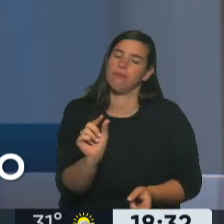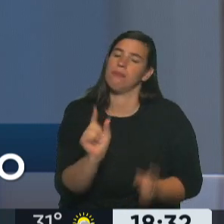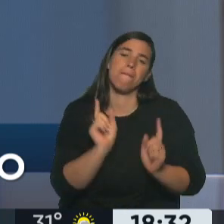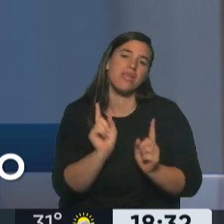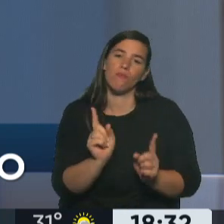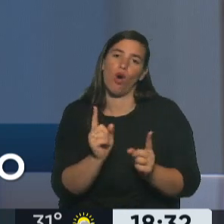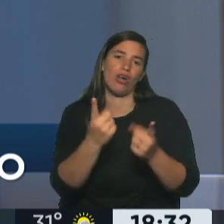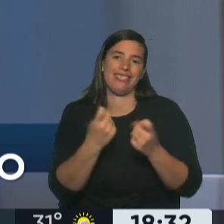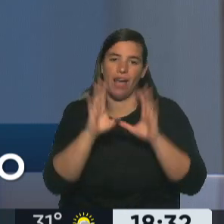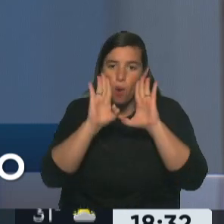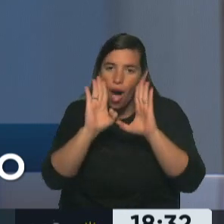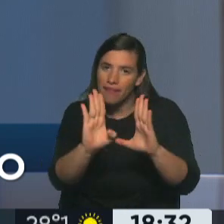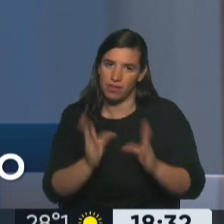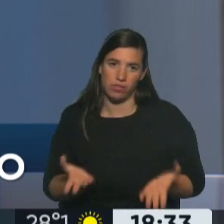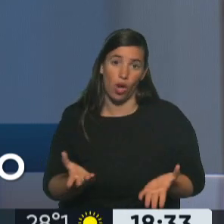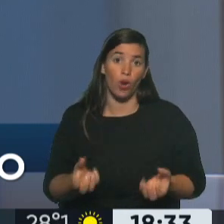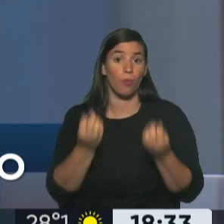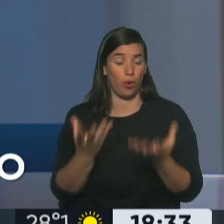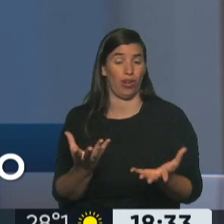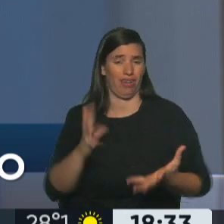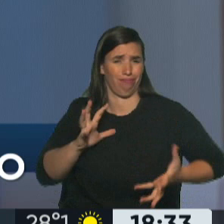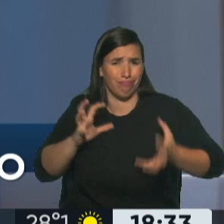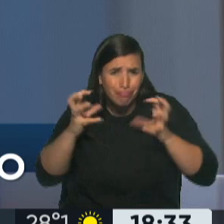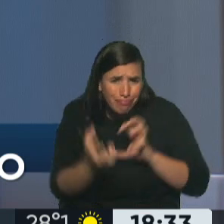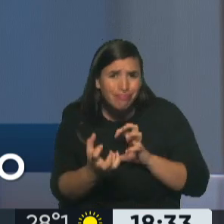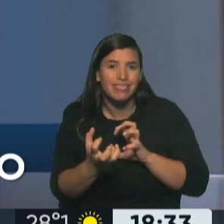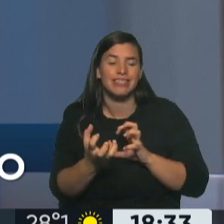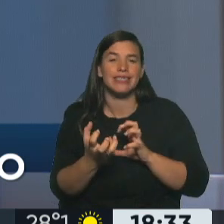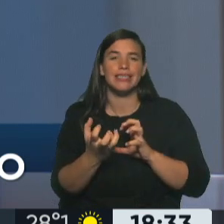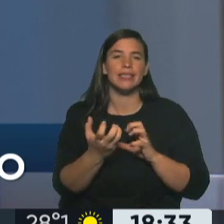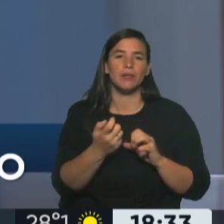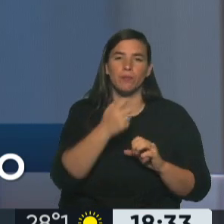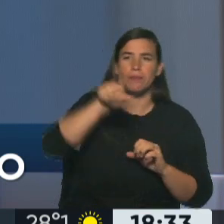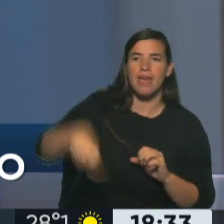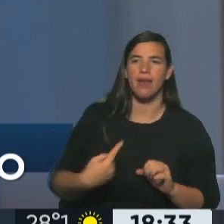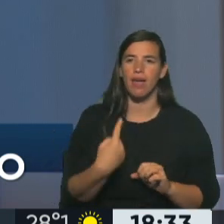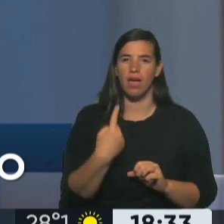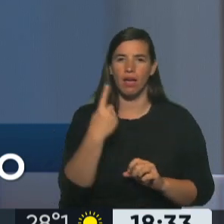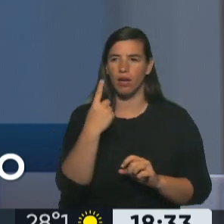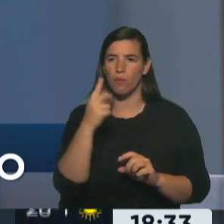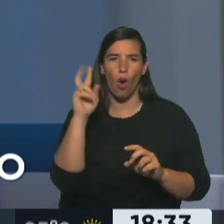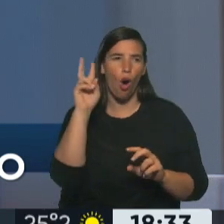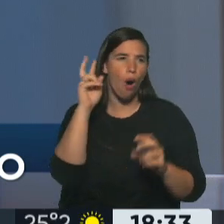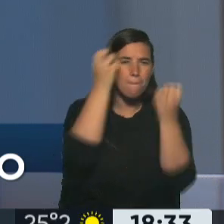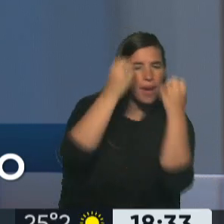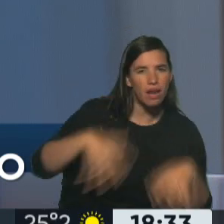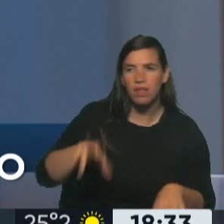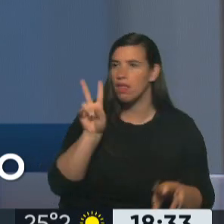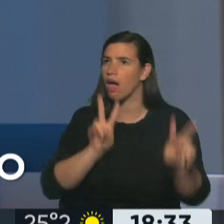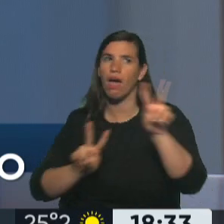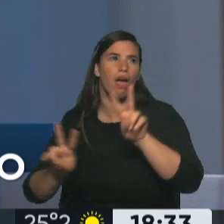extremadamente perjudicial. Hay mucha desorientación, estrés, tienen sensación